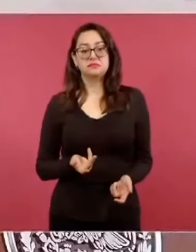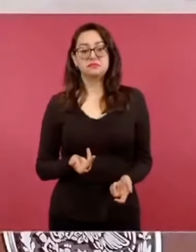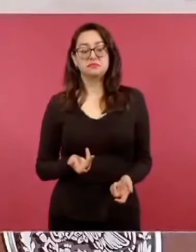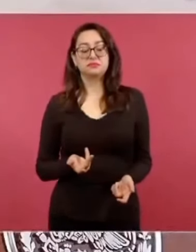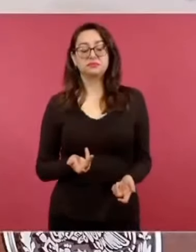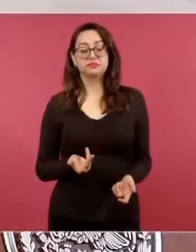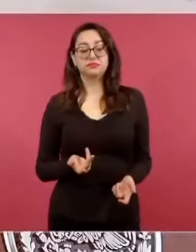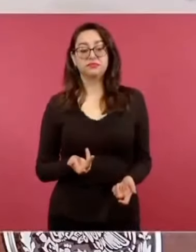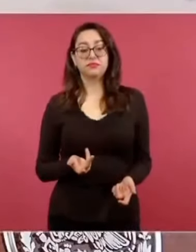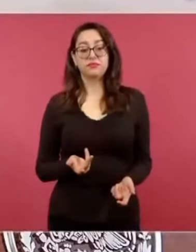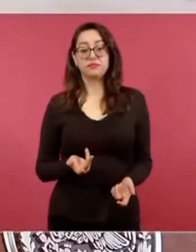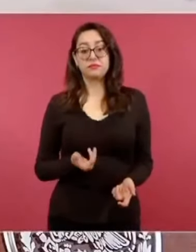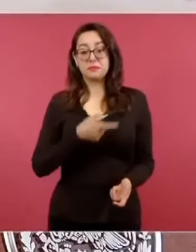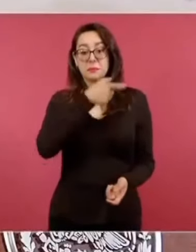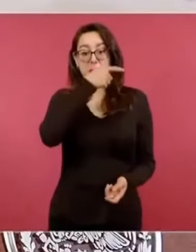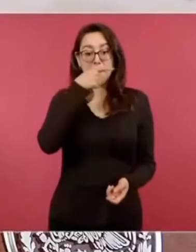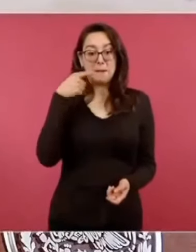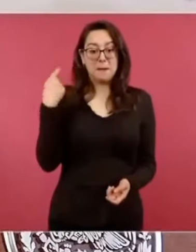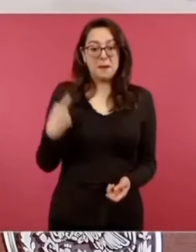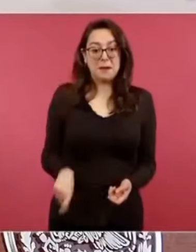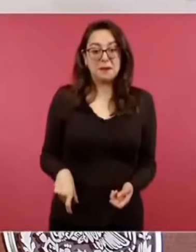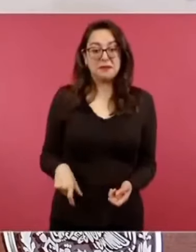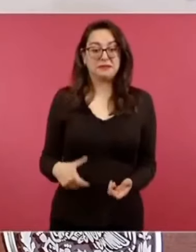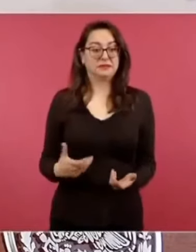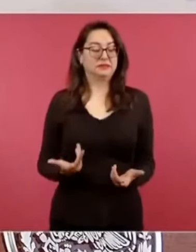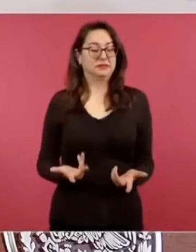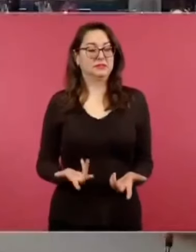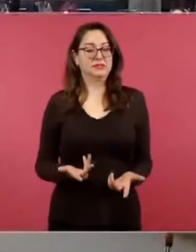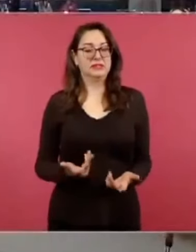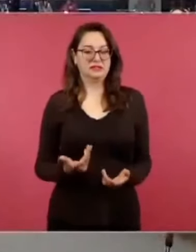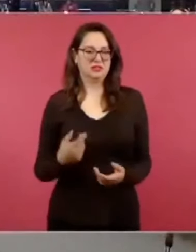Lo del leonino viene de la tajada de León,